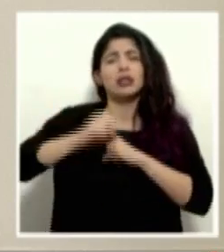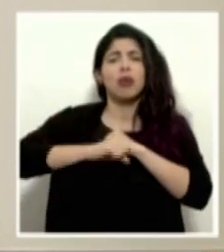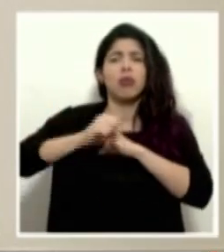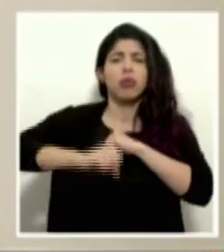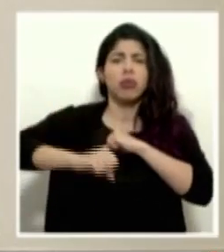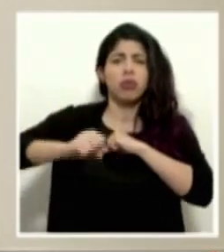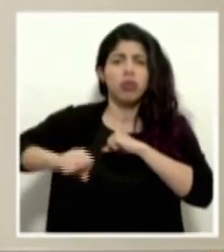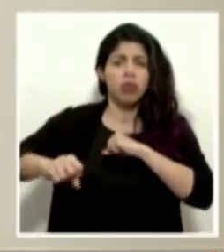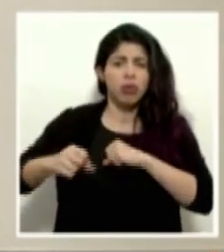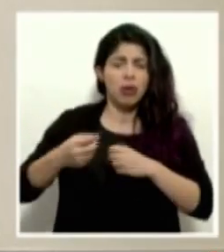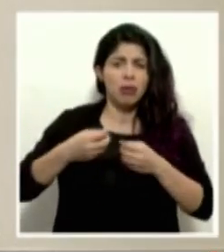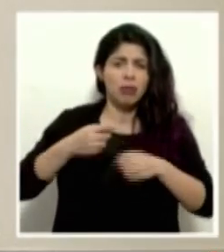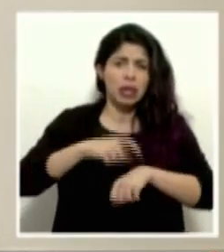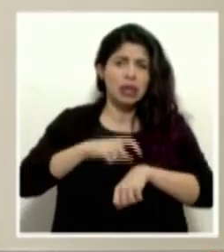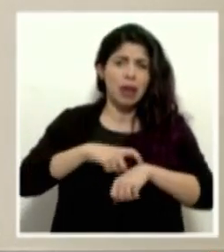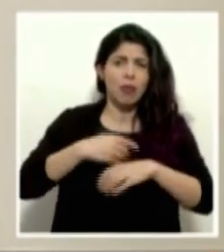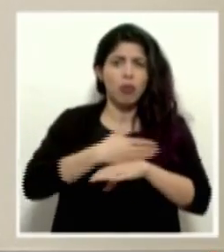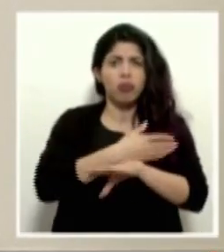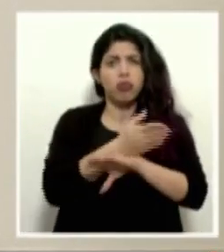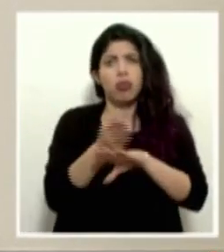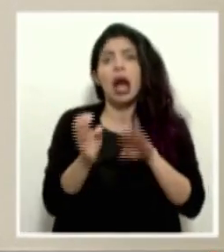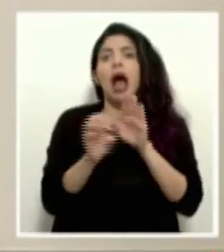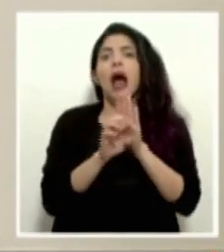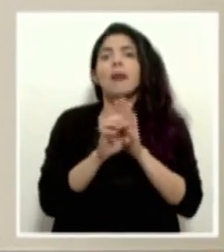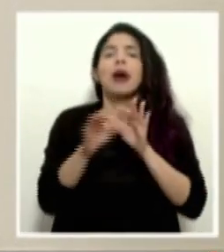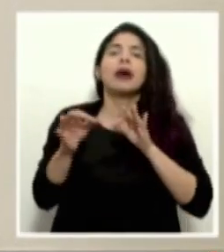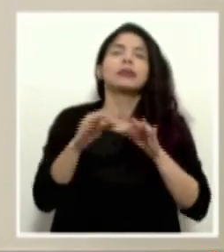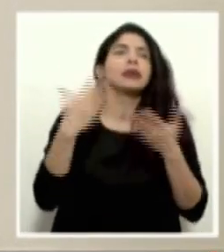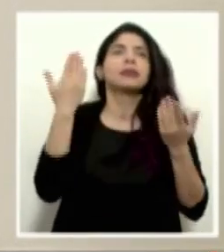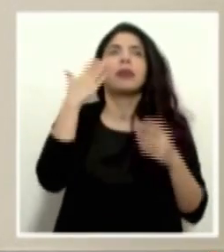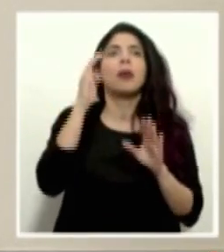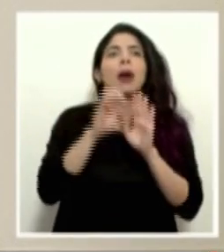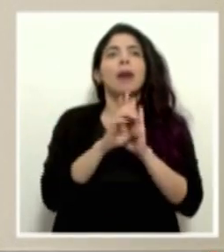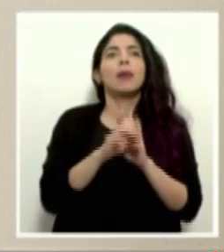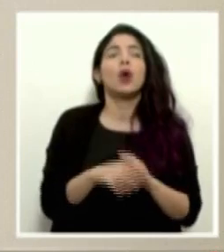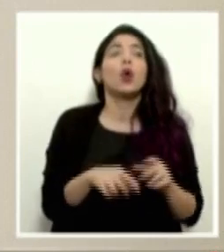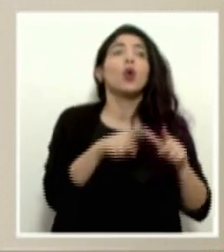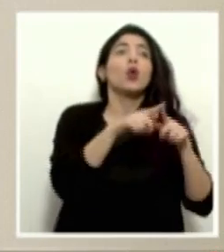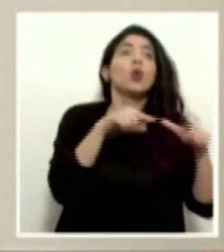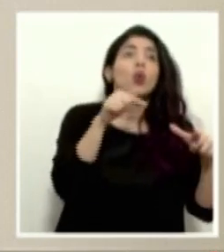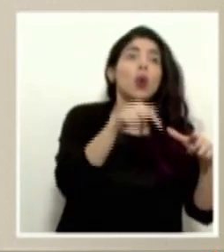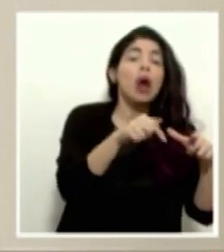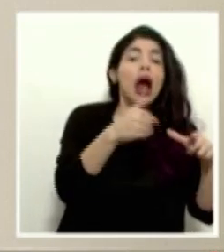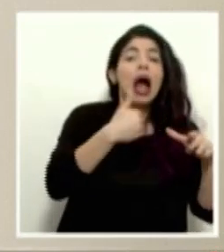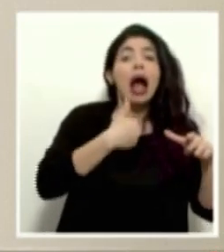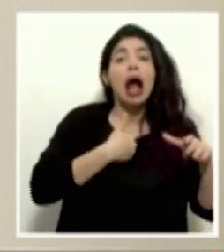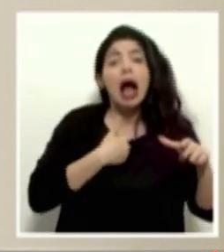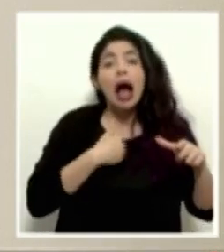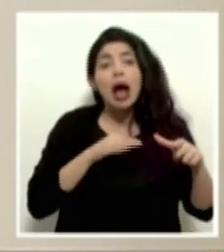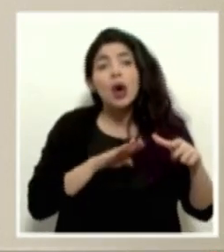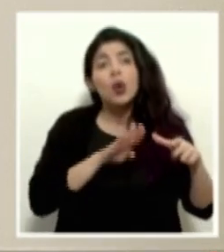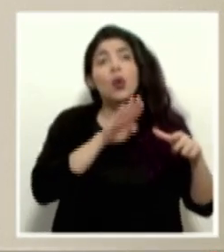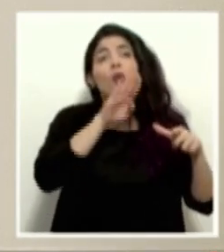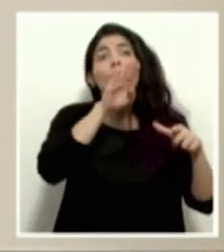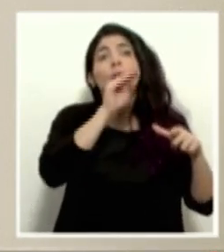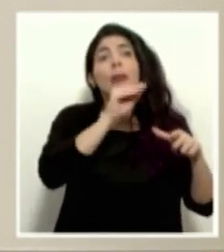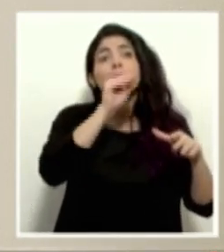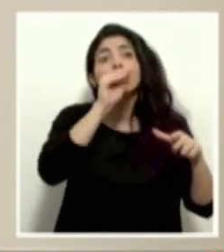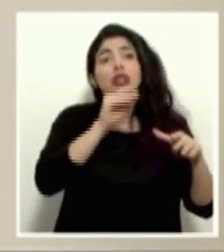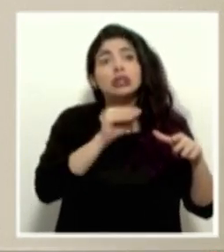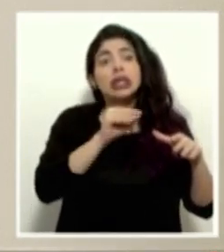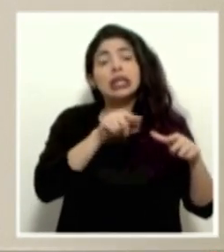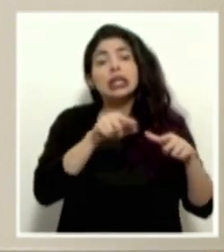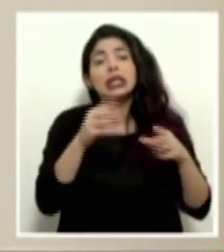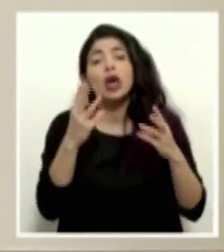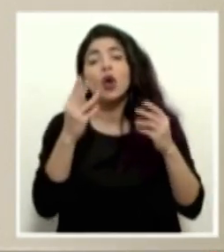larga, estar hablando, por ejemplo, que el cantón X tiene una pendiente de la curva en tanto y que